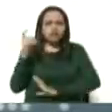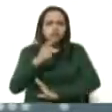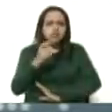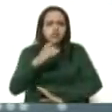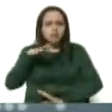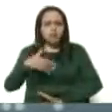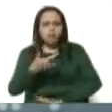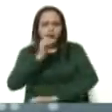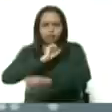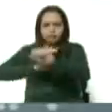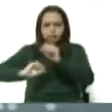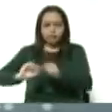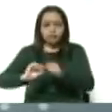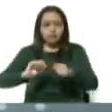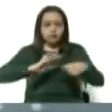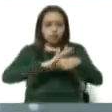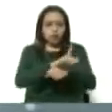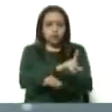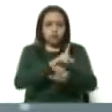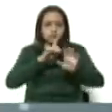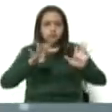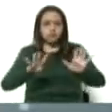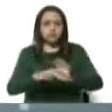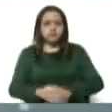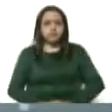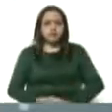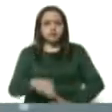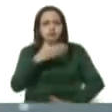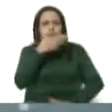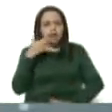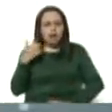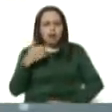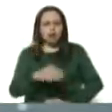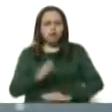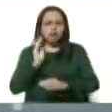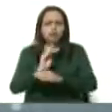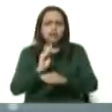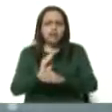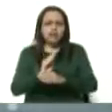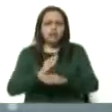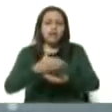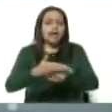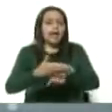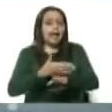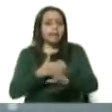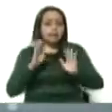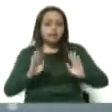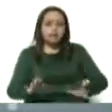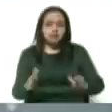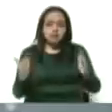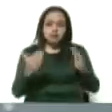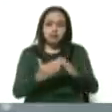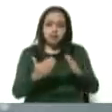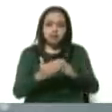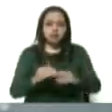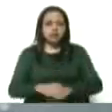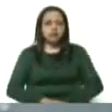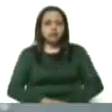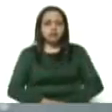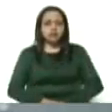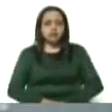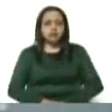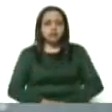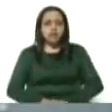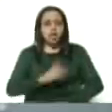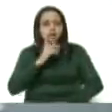para el tratamiento del COVID-19 pero el mejor tratamiento es la prevención evitar que el